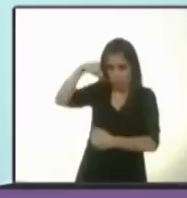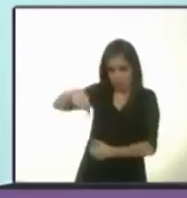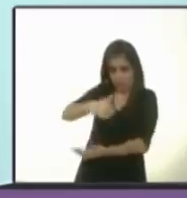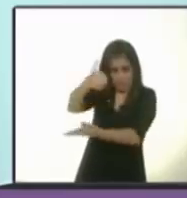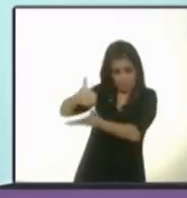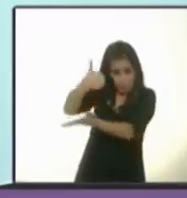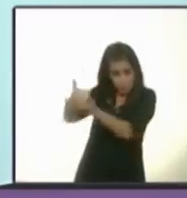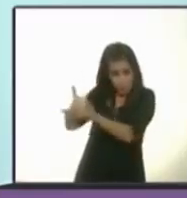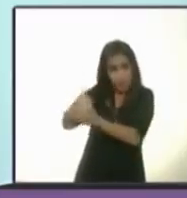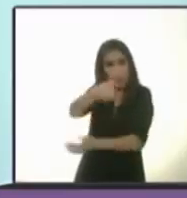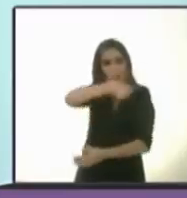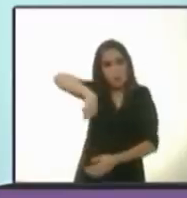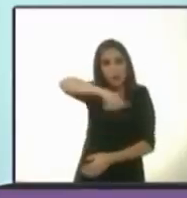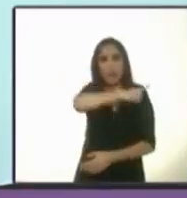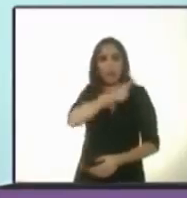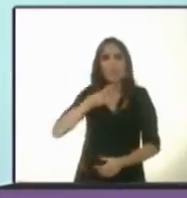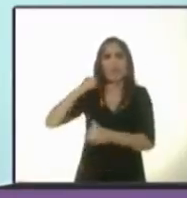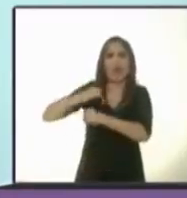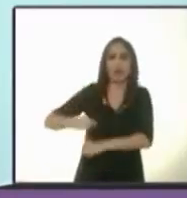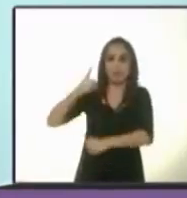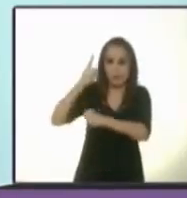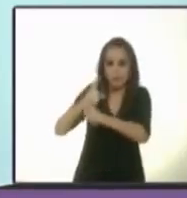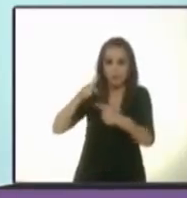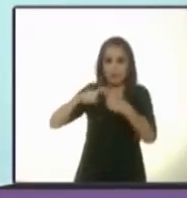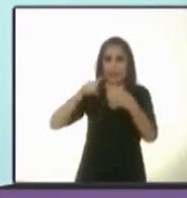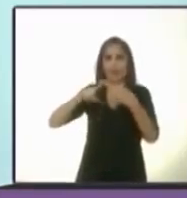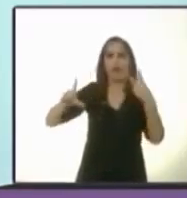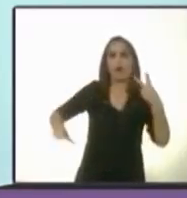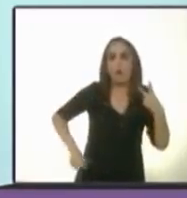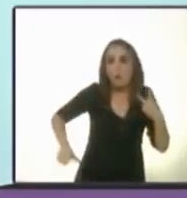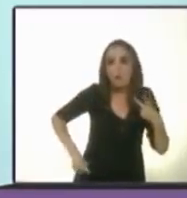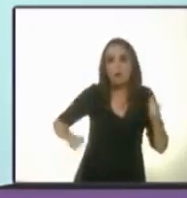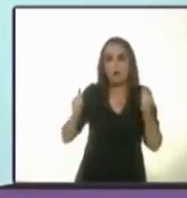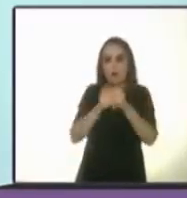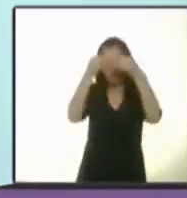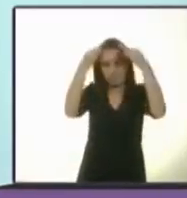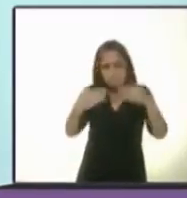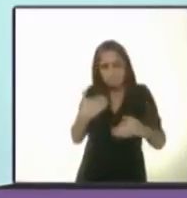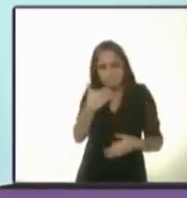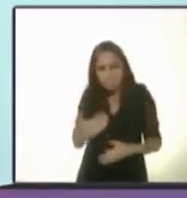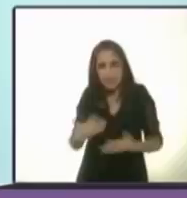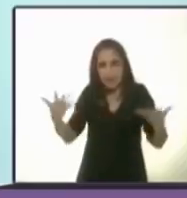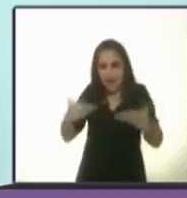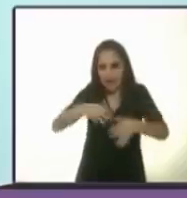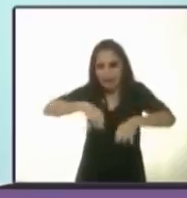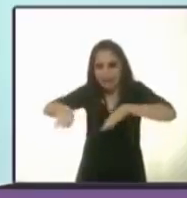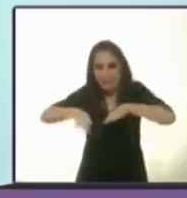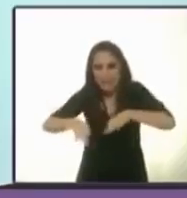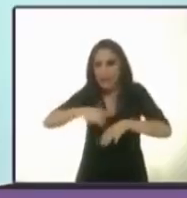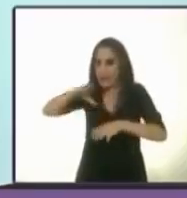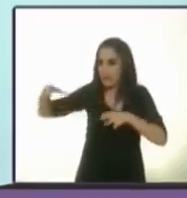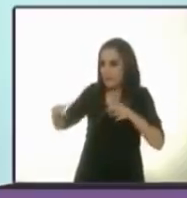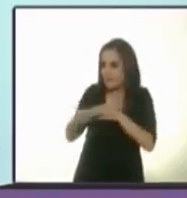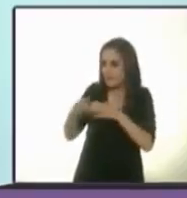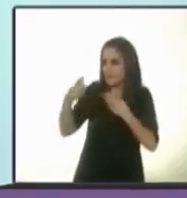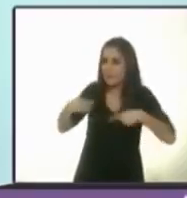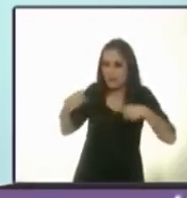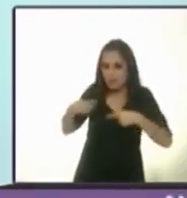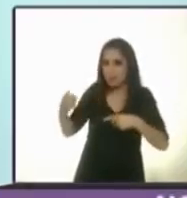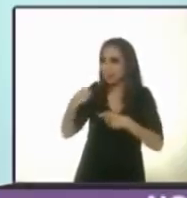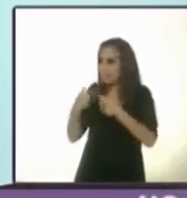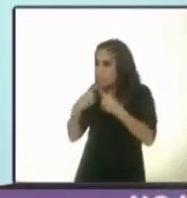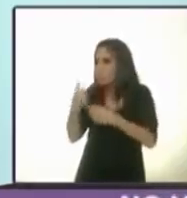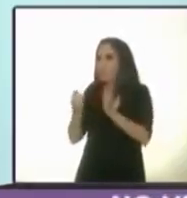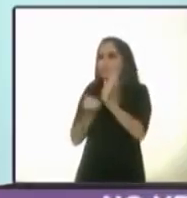nosotros tengamos autoridades, gobiernos con legitimidad, con verdaderas mayorías que les permitan tomar las grandes